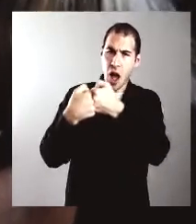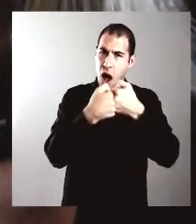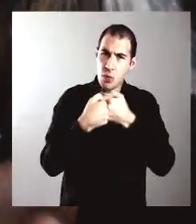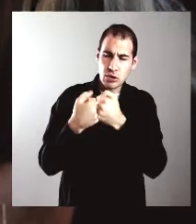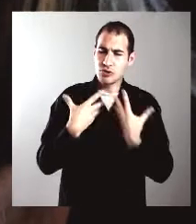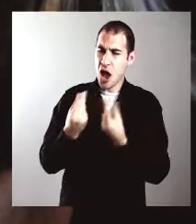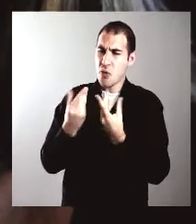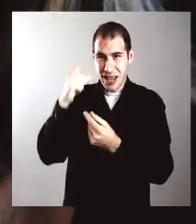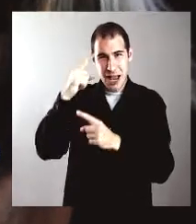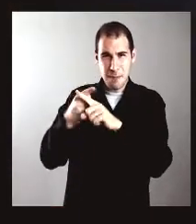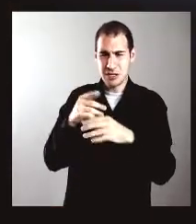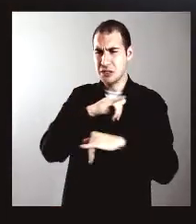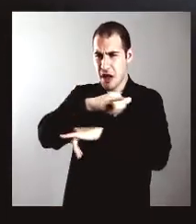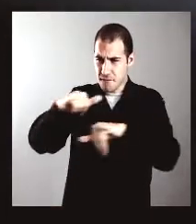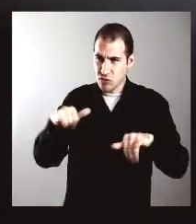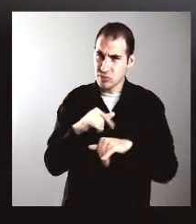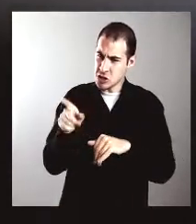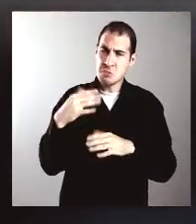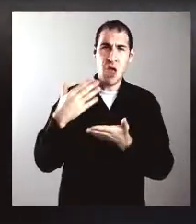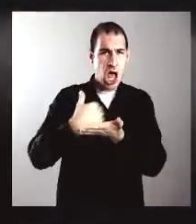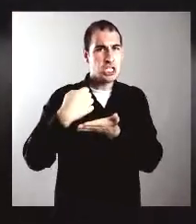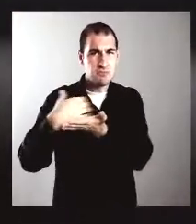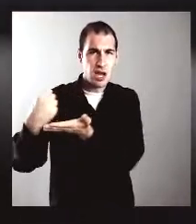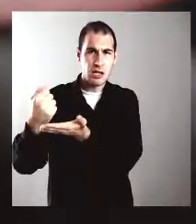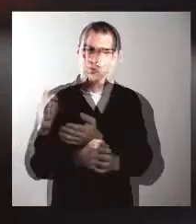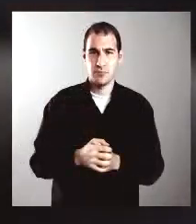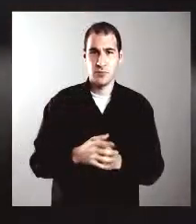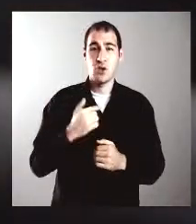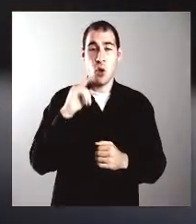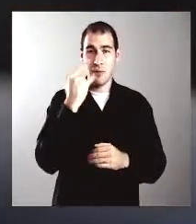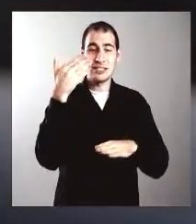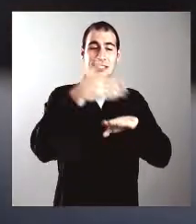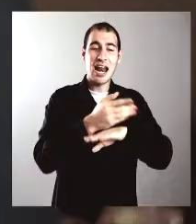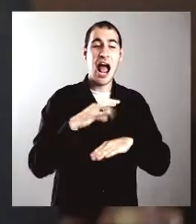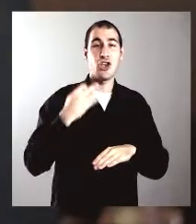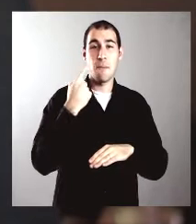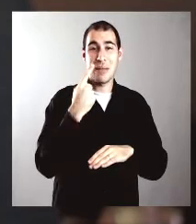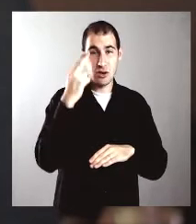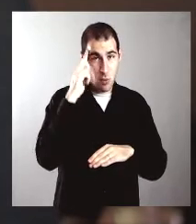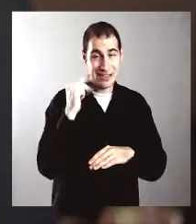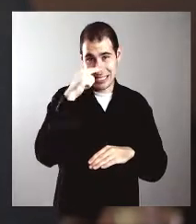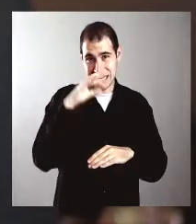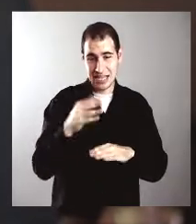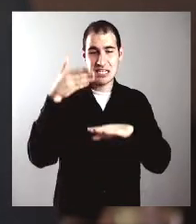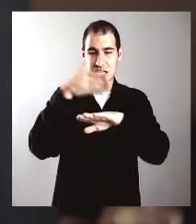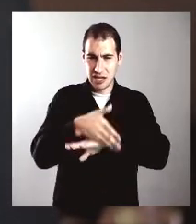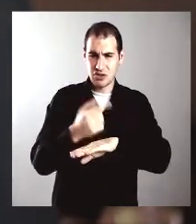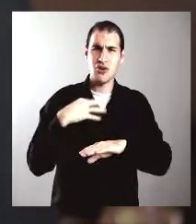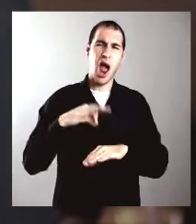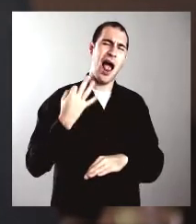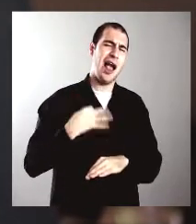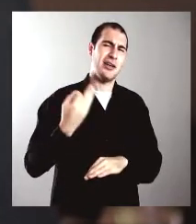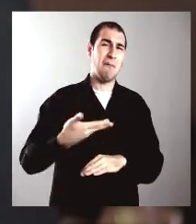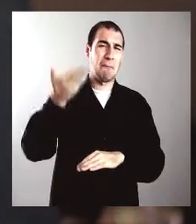aportes, por mis experiencias. Yo entré a la universidad en el año 1970, así que tengo unos cuantos